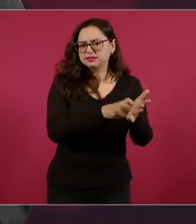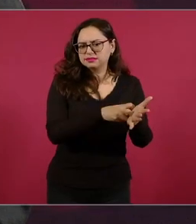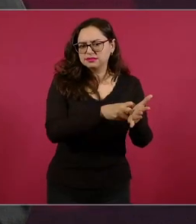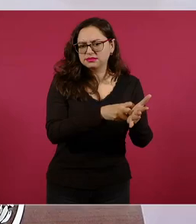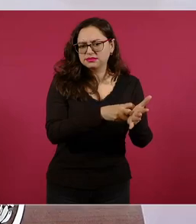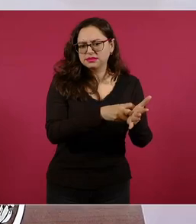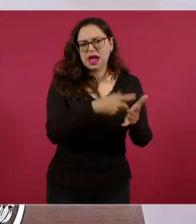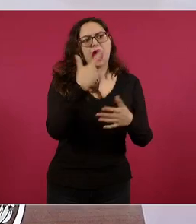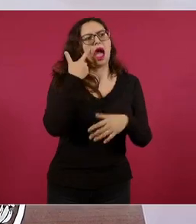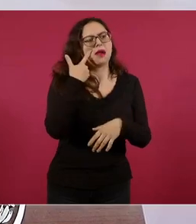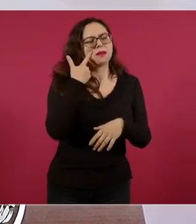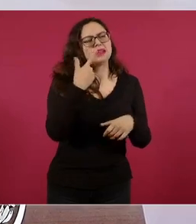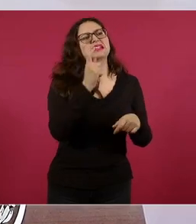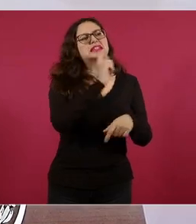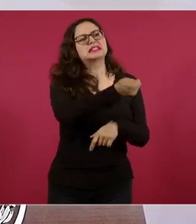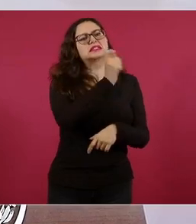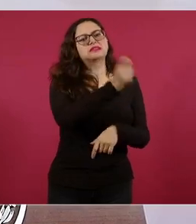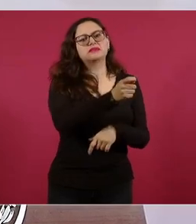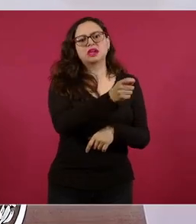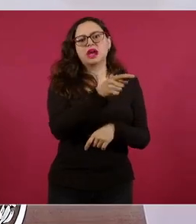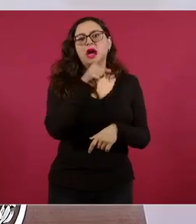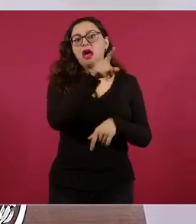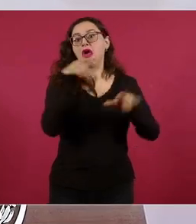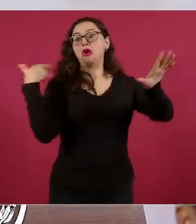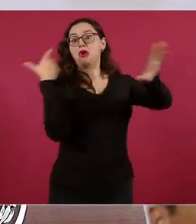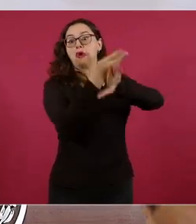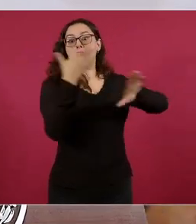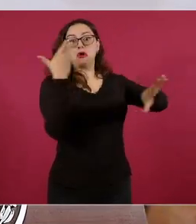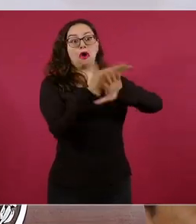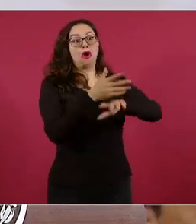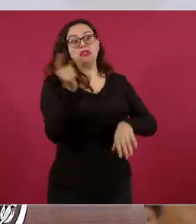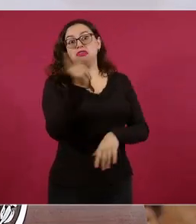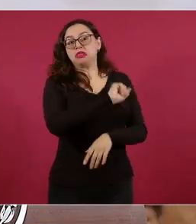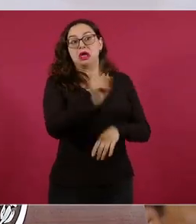no hay tanto escándalo,